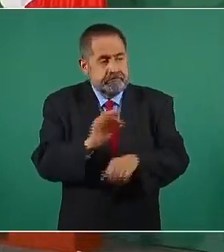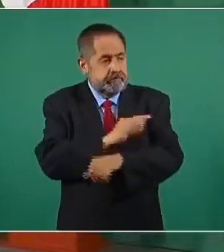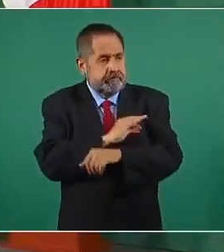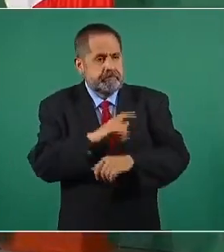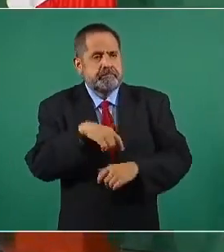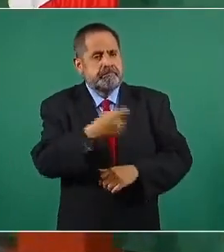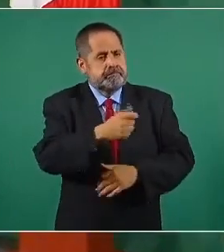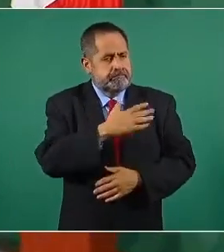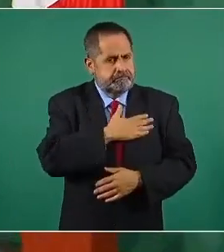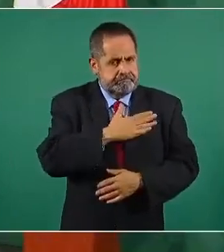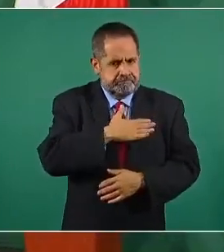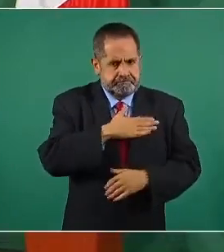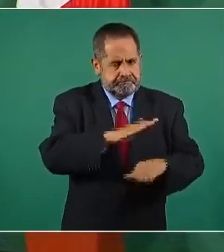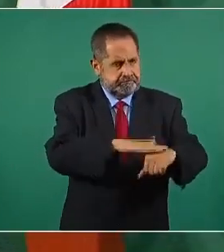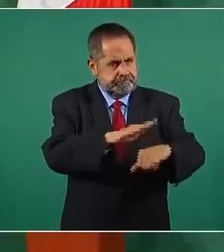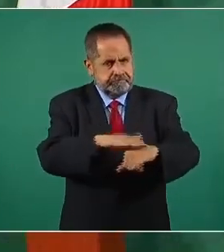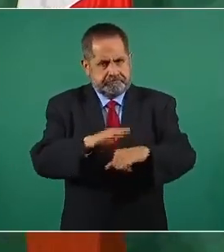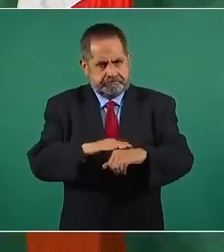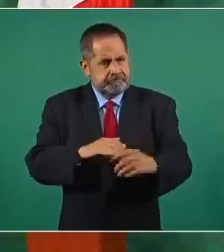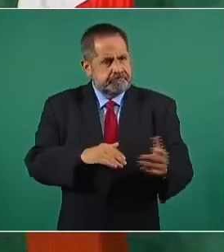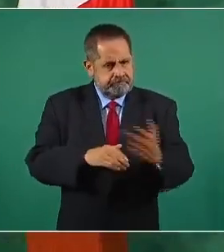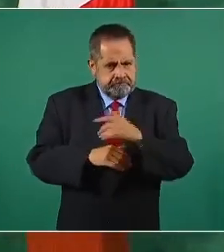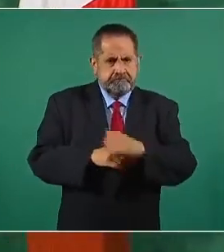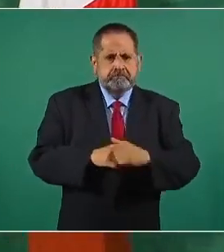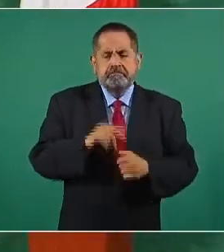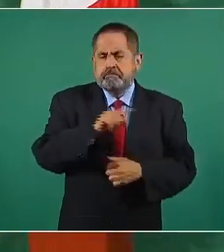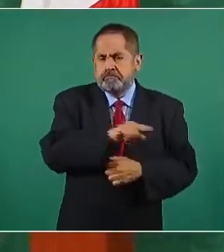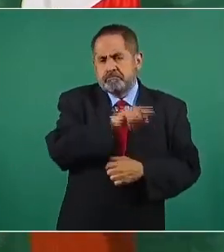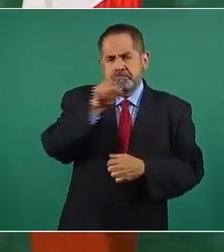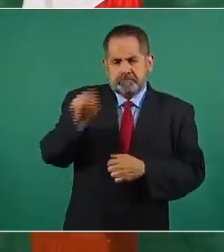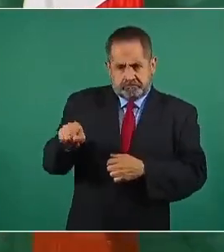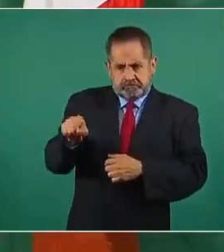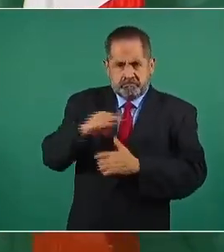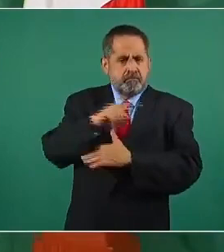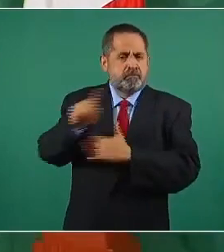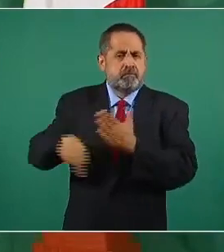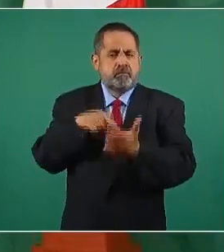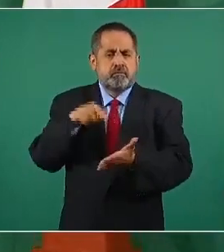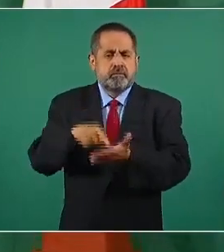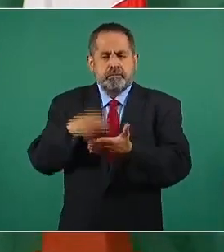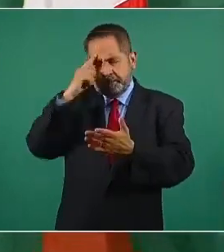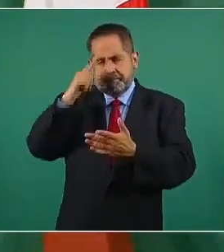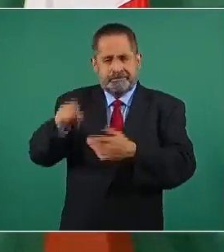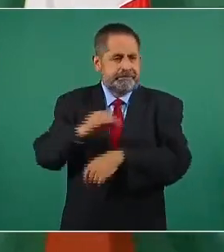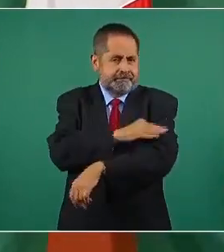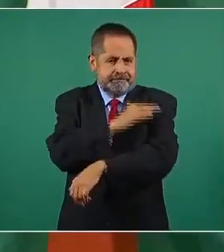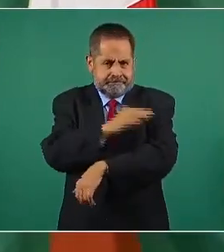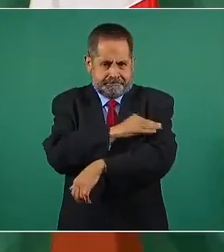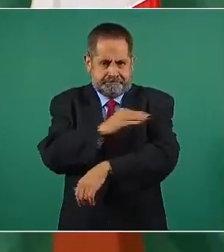llamamos a que asistan a los centros de vacunación,